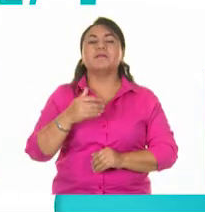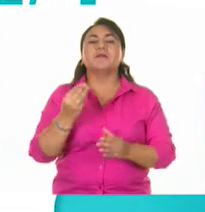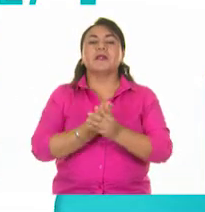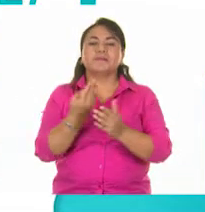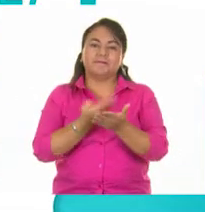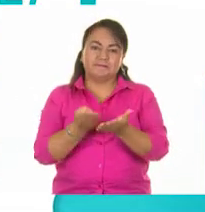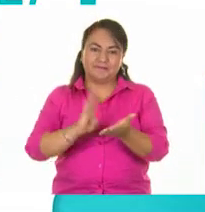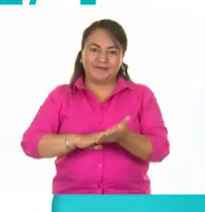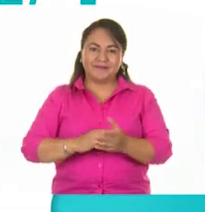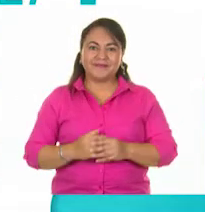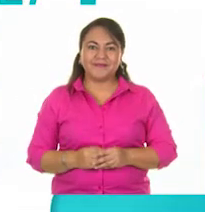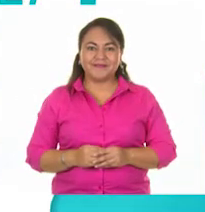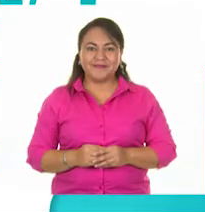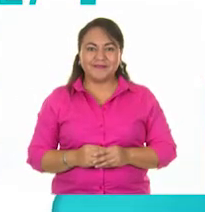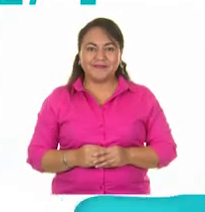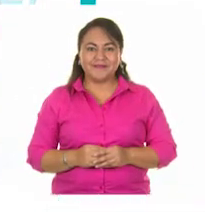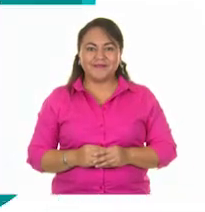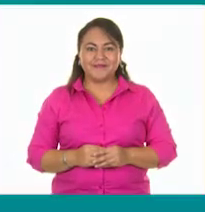Bilingüe.